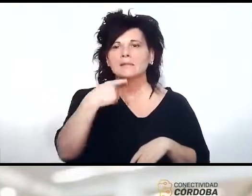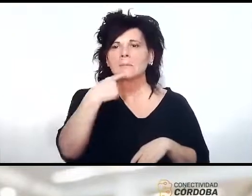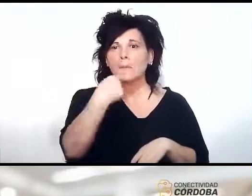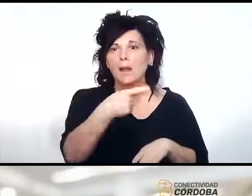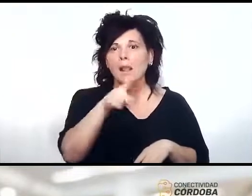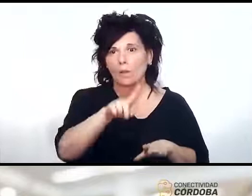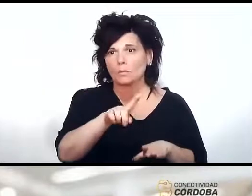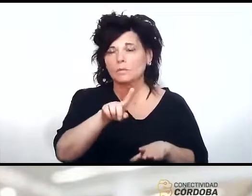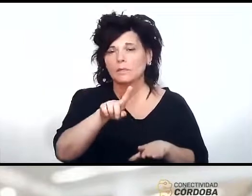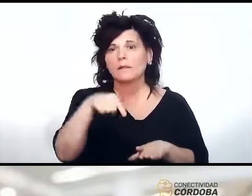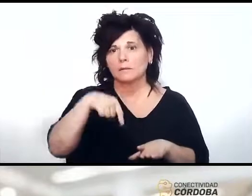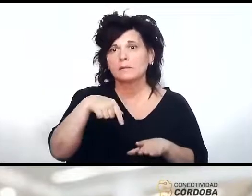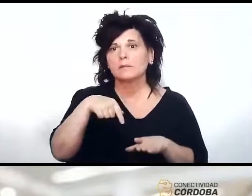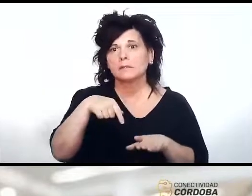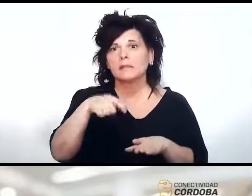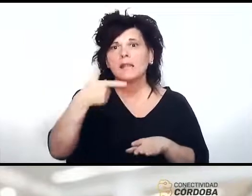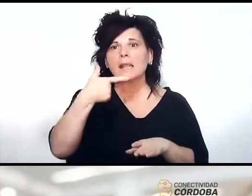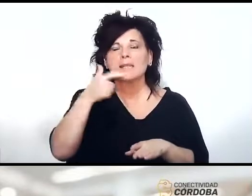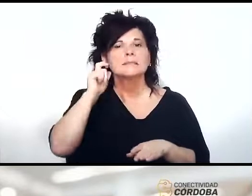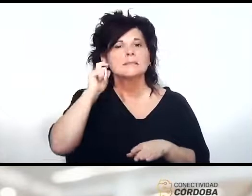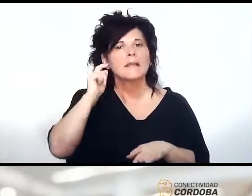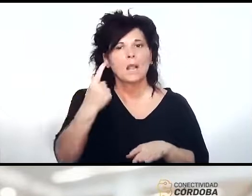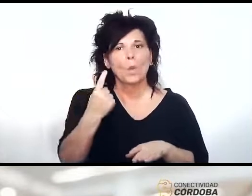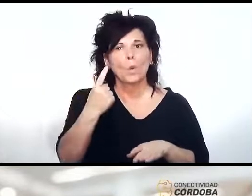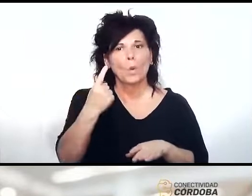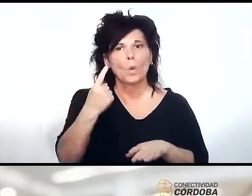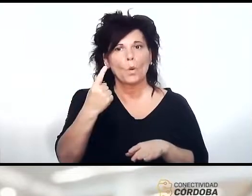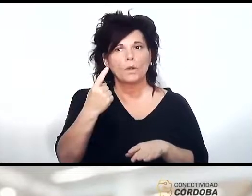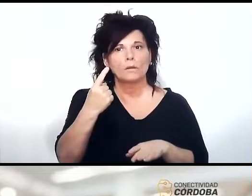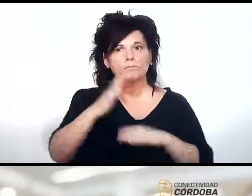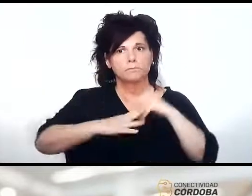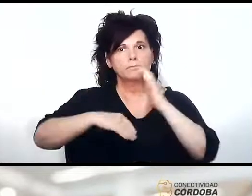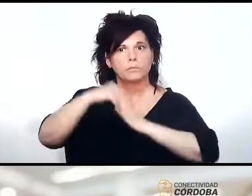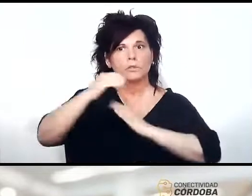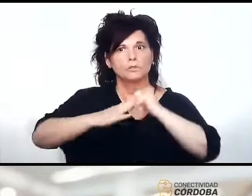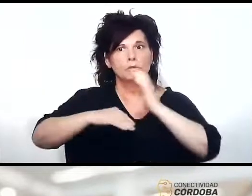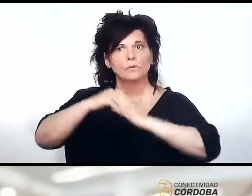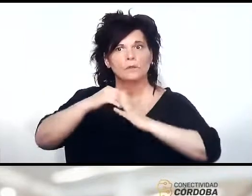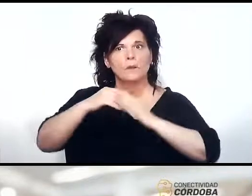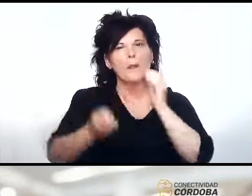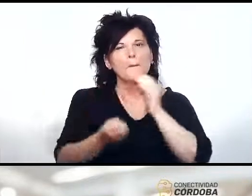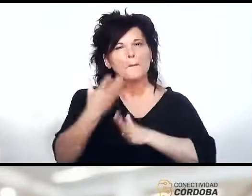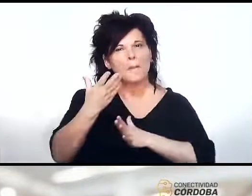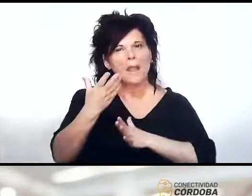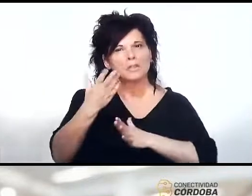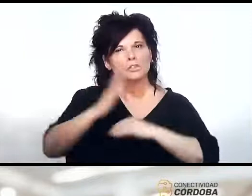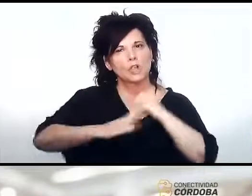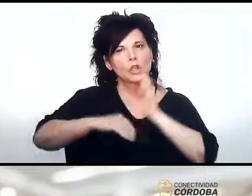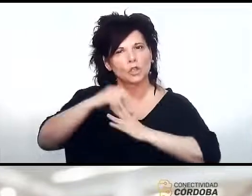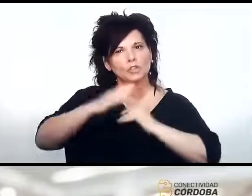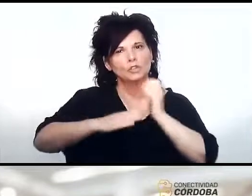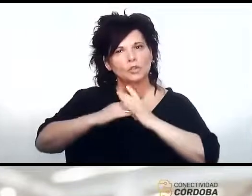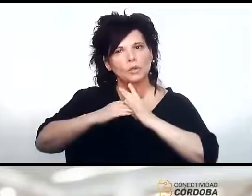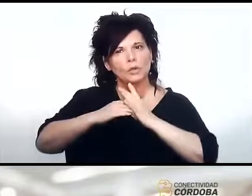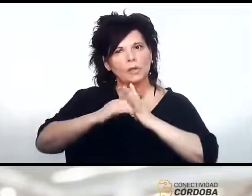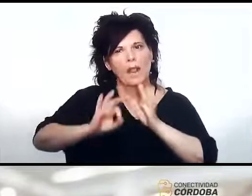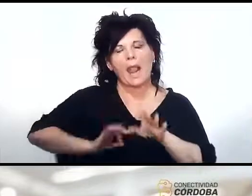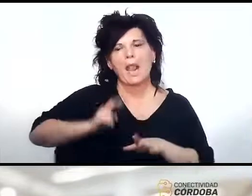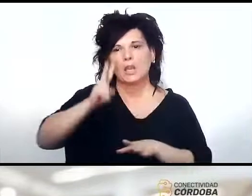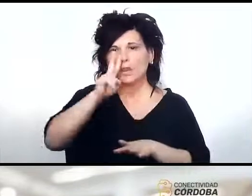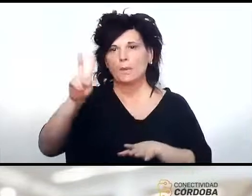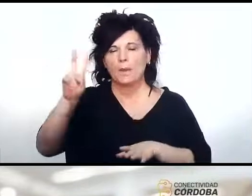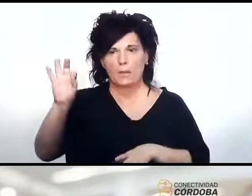satélite SG-1 que va a a fines se empezó a construir en realidad se firmó para construir en 2020